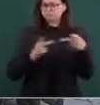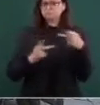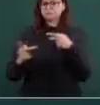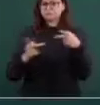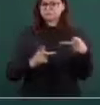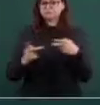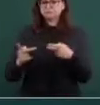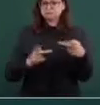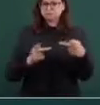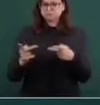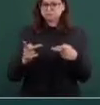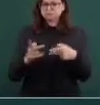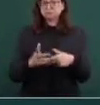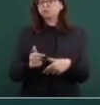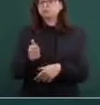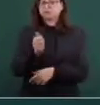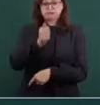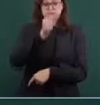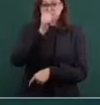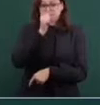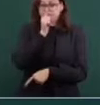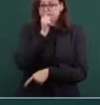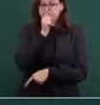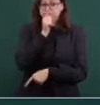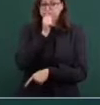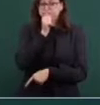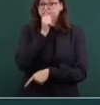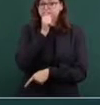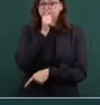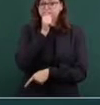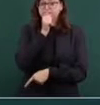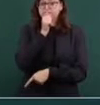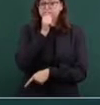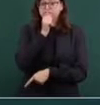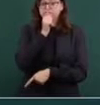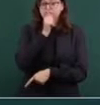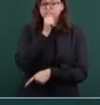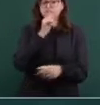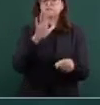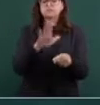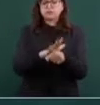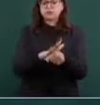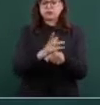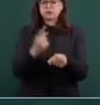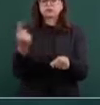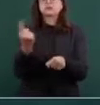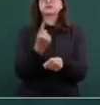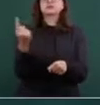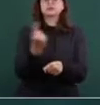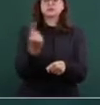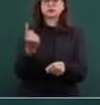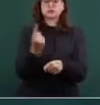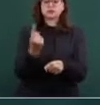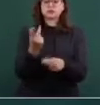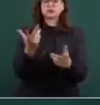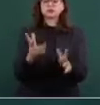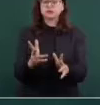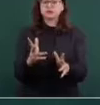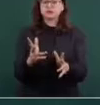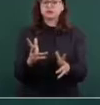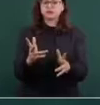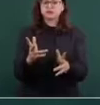ha anunciado porque hubo mucha alarma